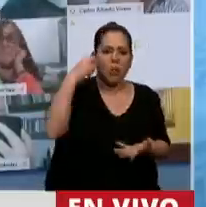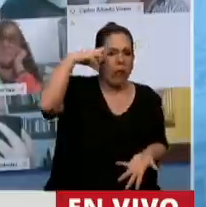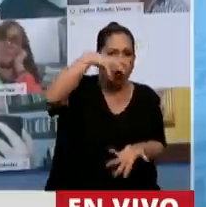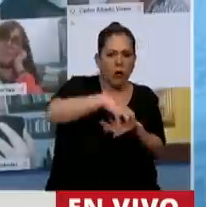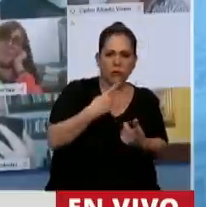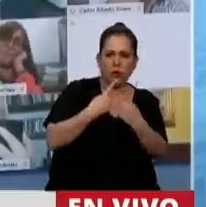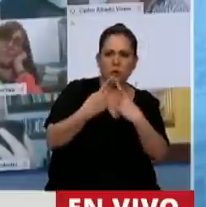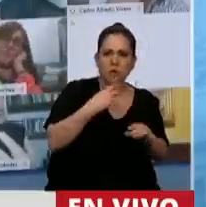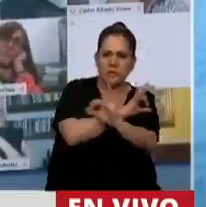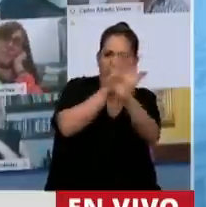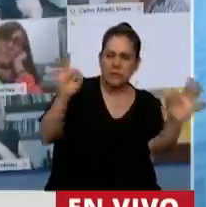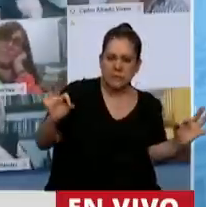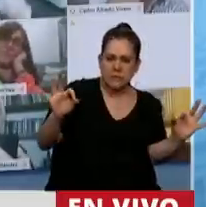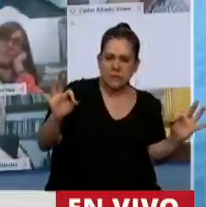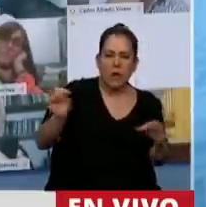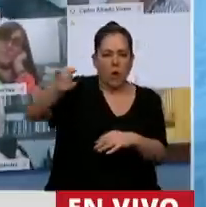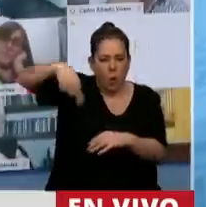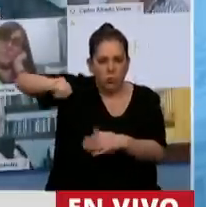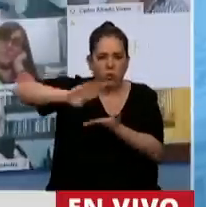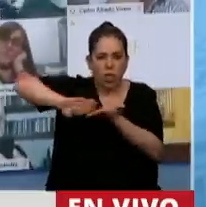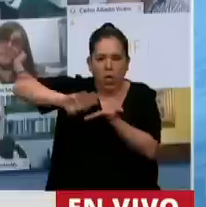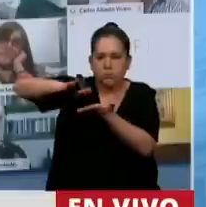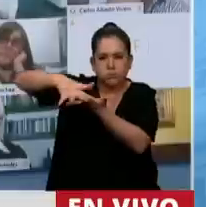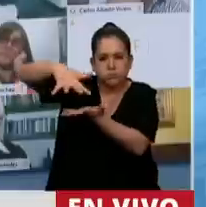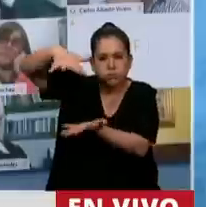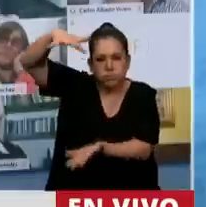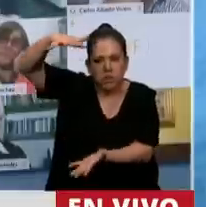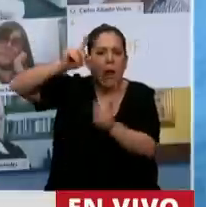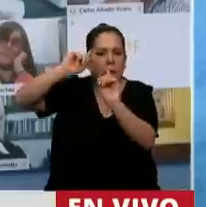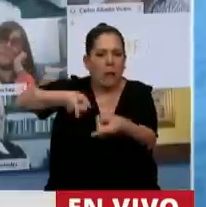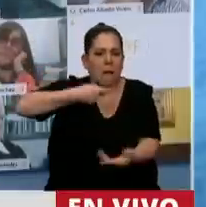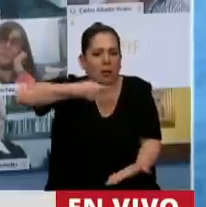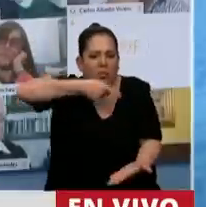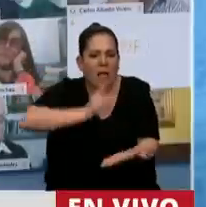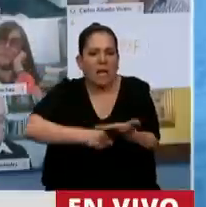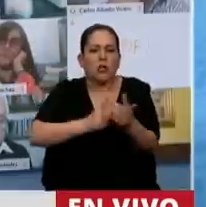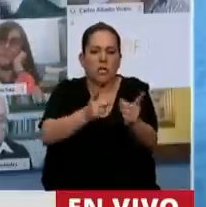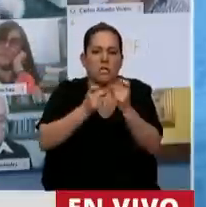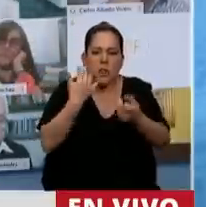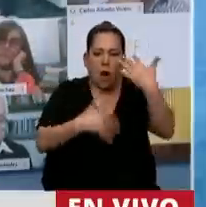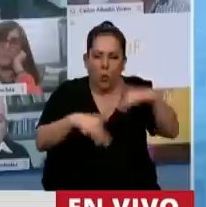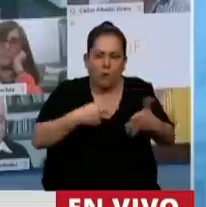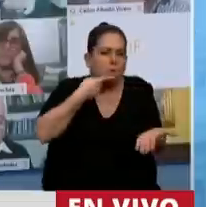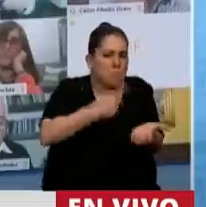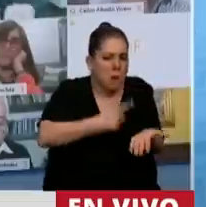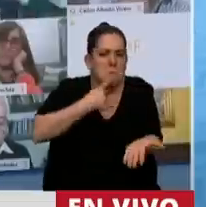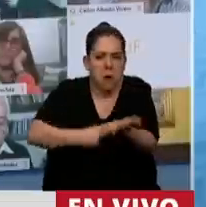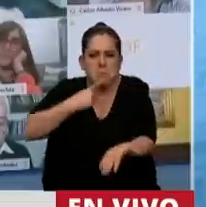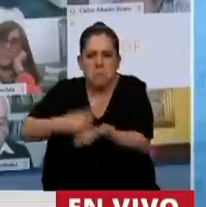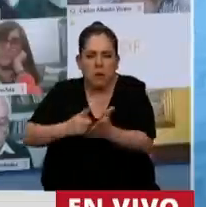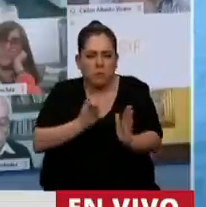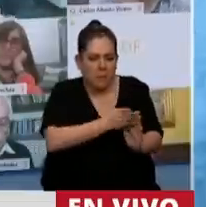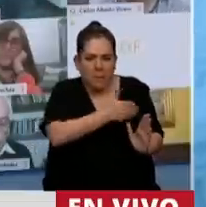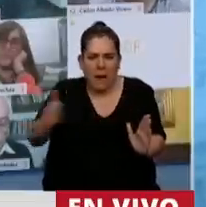Generaron la mayor cantidad de decretos de necesidad y urgencia que se hayan conocido en un